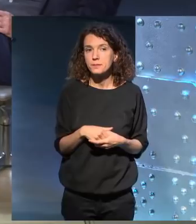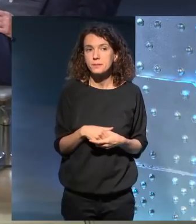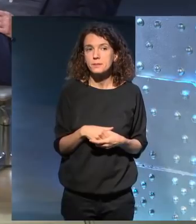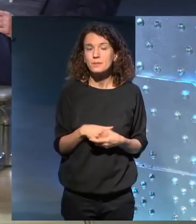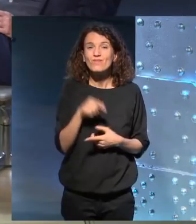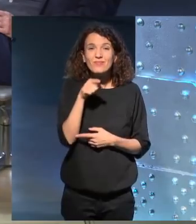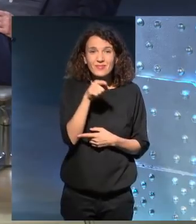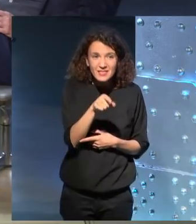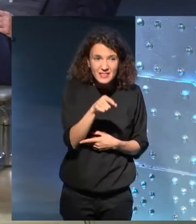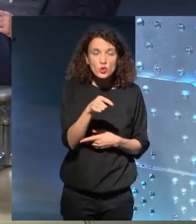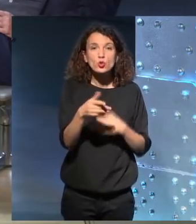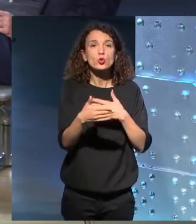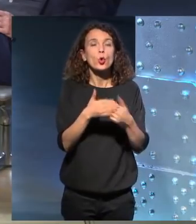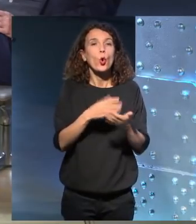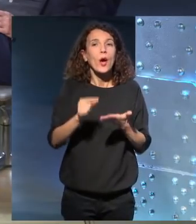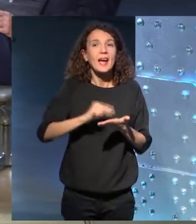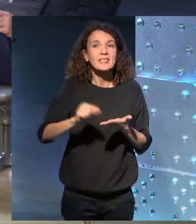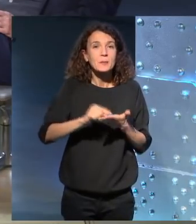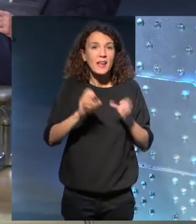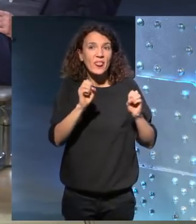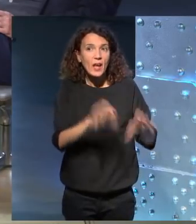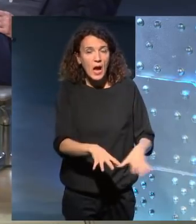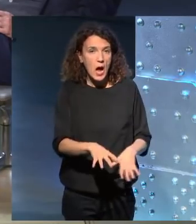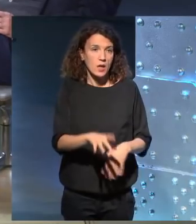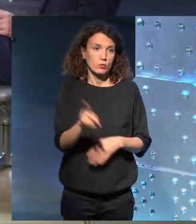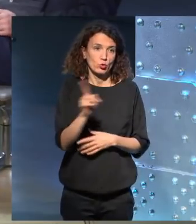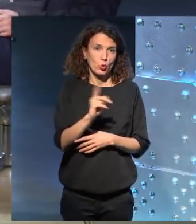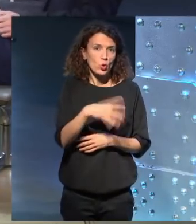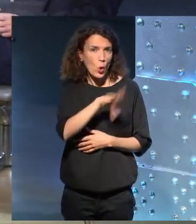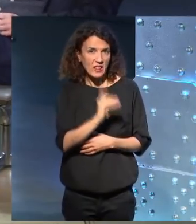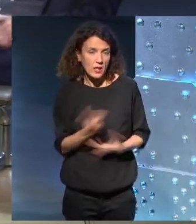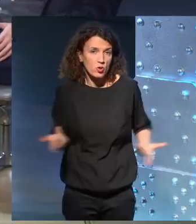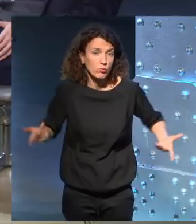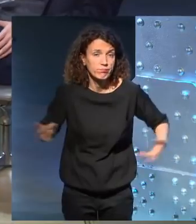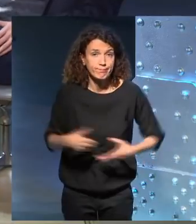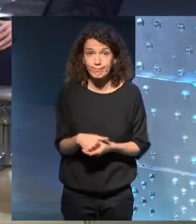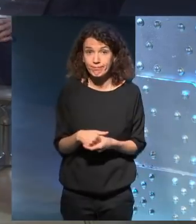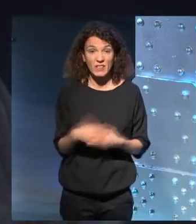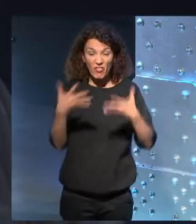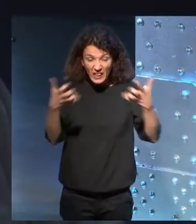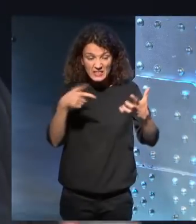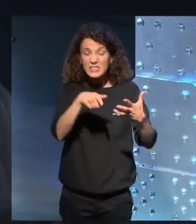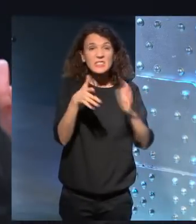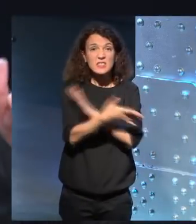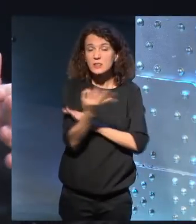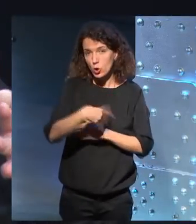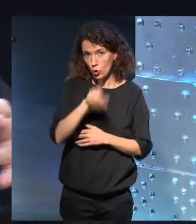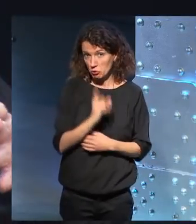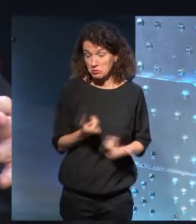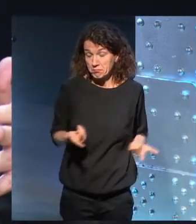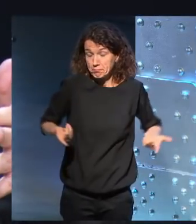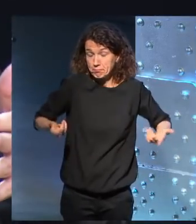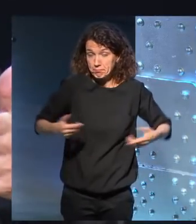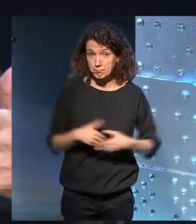No, eso de dejar de escribir para... No, no lo entiendo, no sé qué habría querido decir. No, hay algo en el